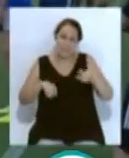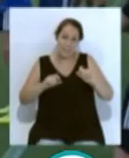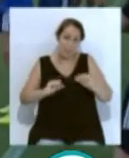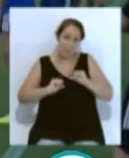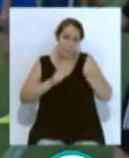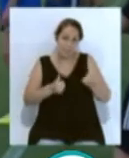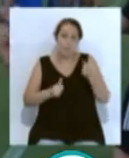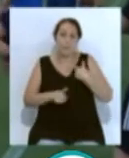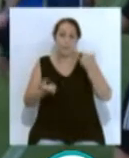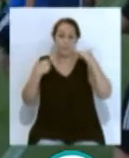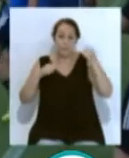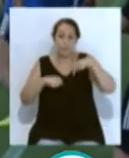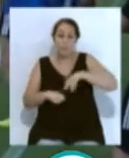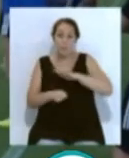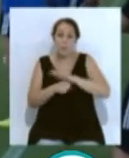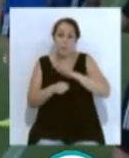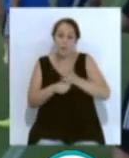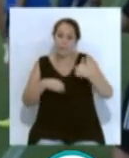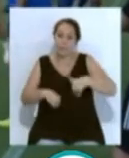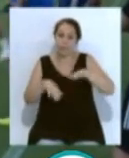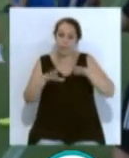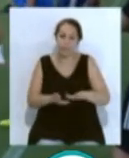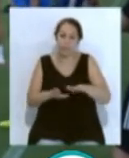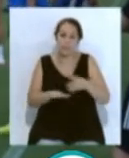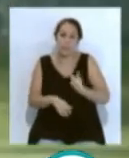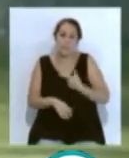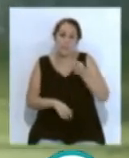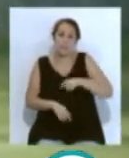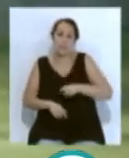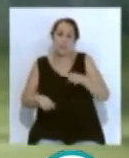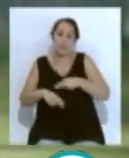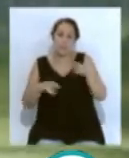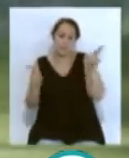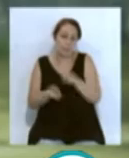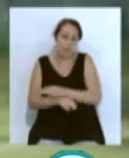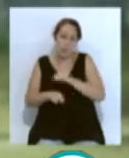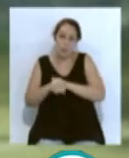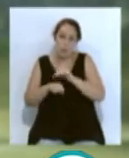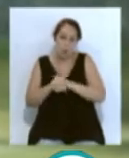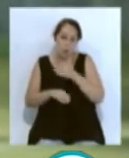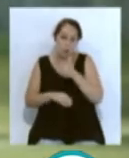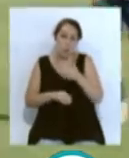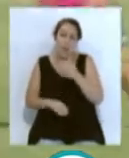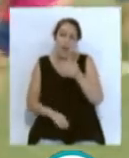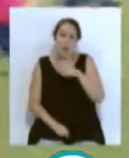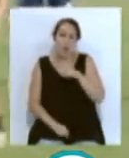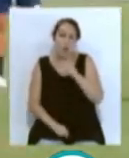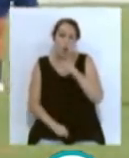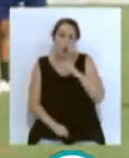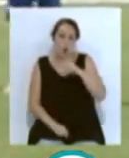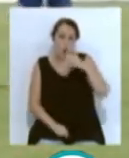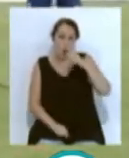entrenamientos previstos para este martes han quedado cancelados y se han suspendido los amistosos previstos ante Alcorcón y Granada.